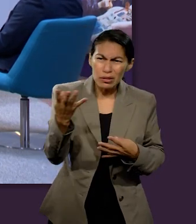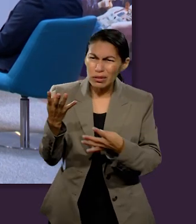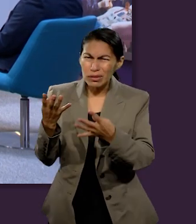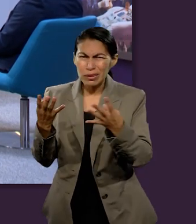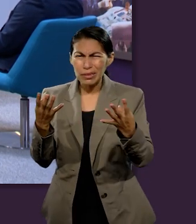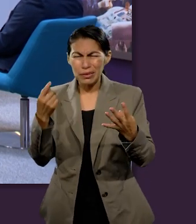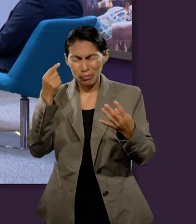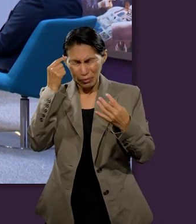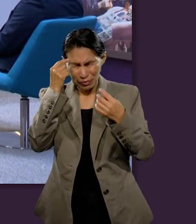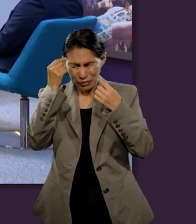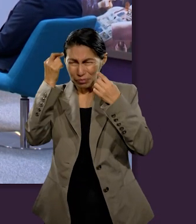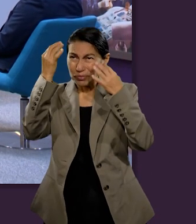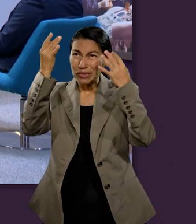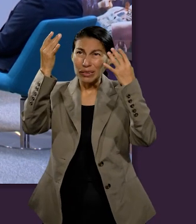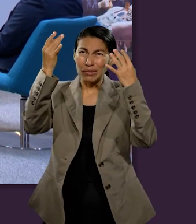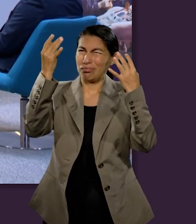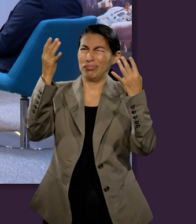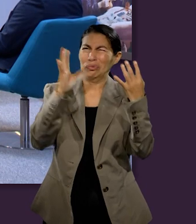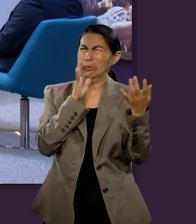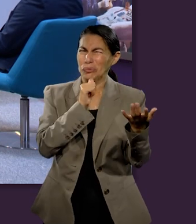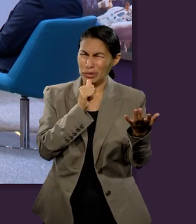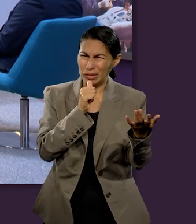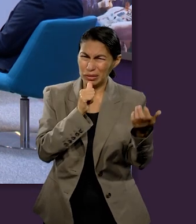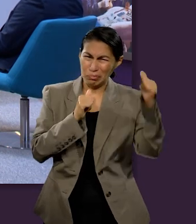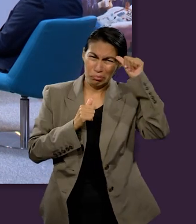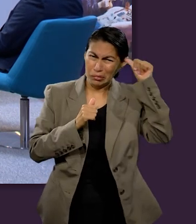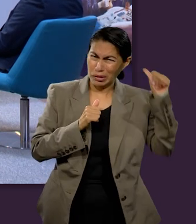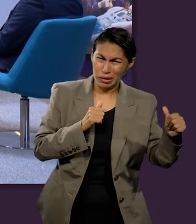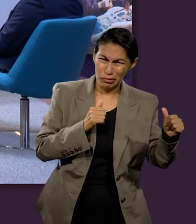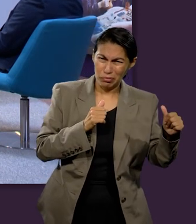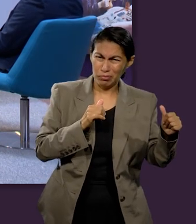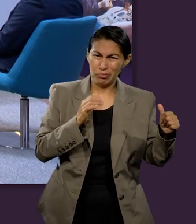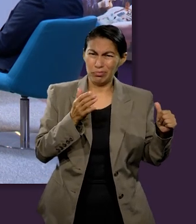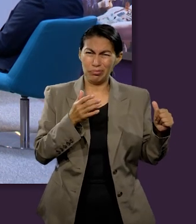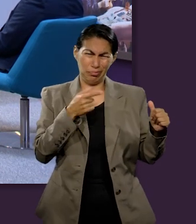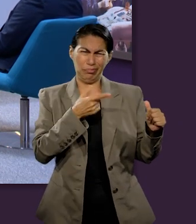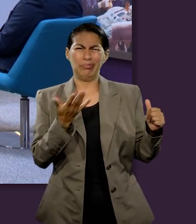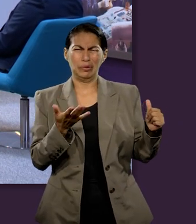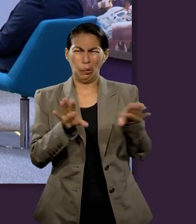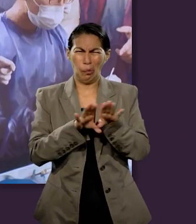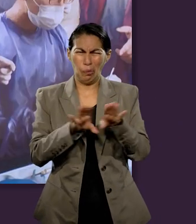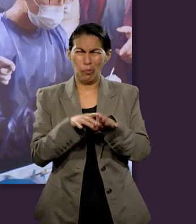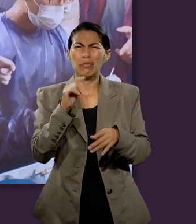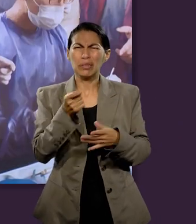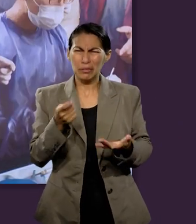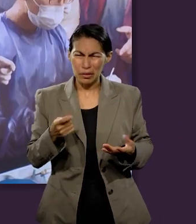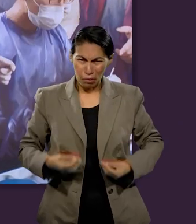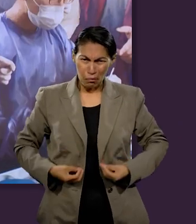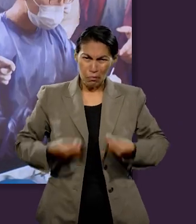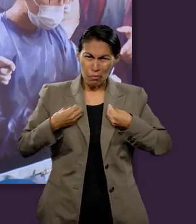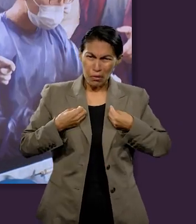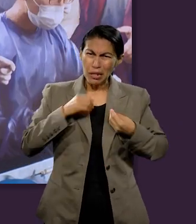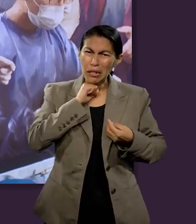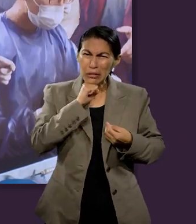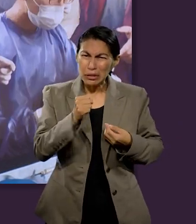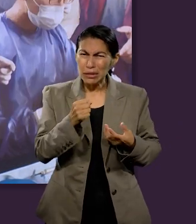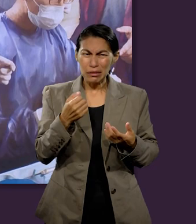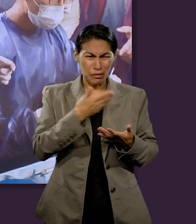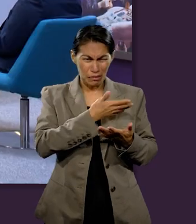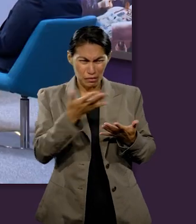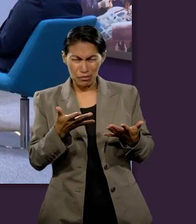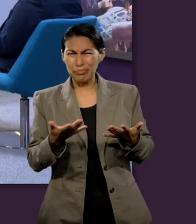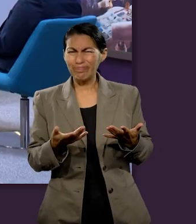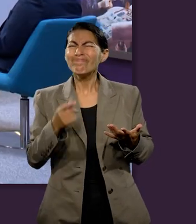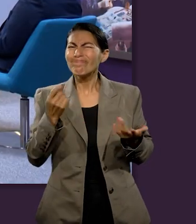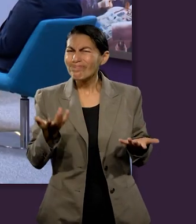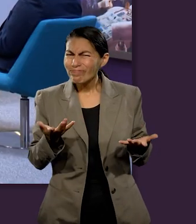tanta reticencia a tener un mundo sin pecado? Una de las